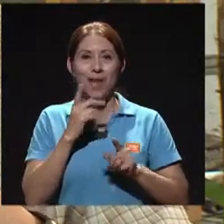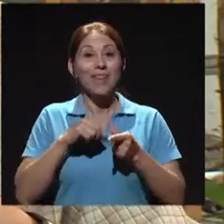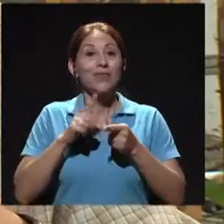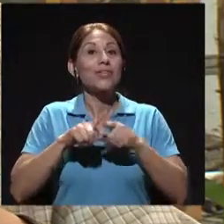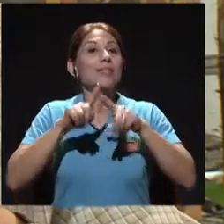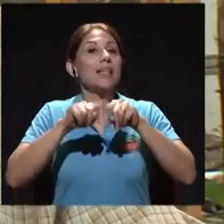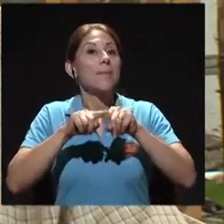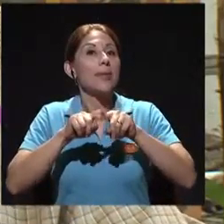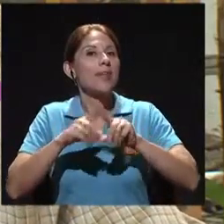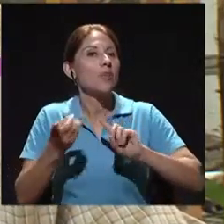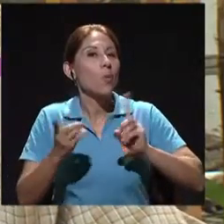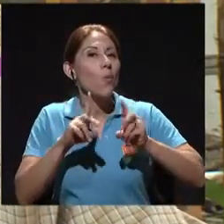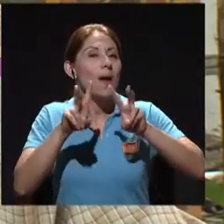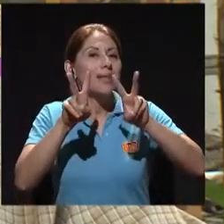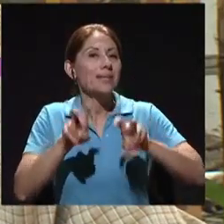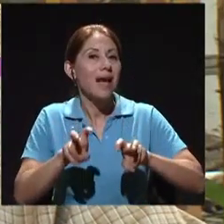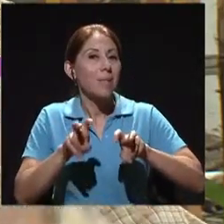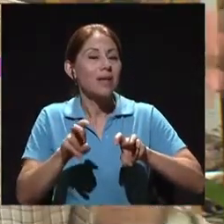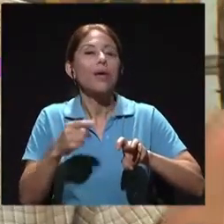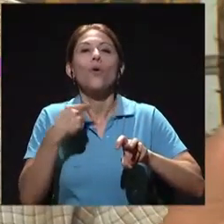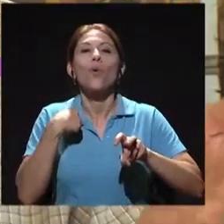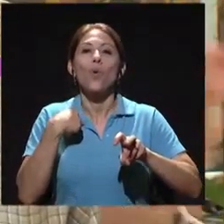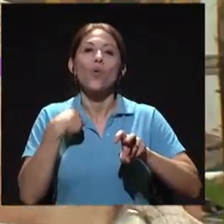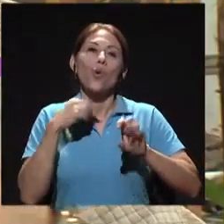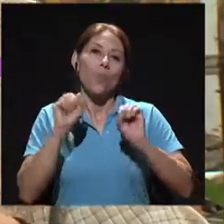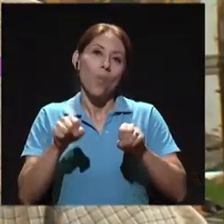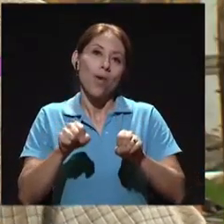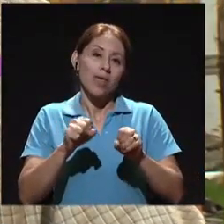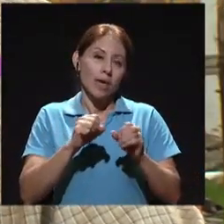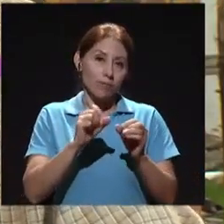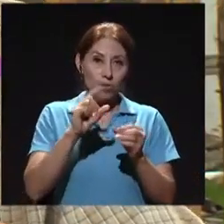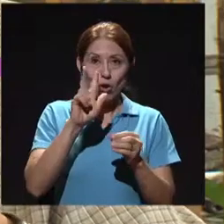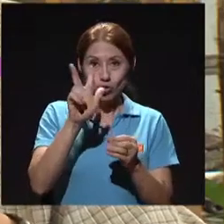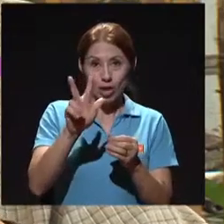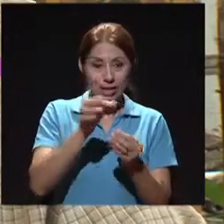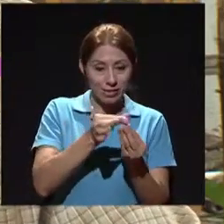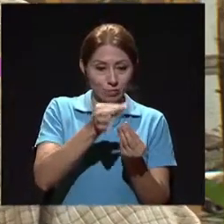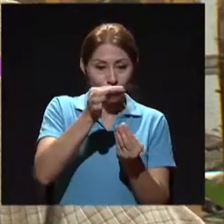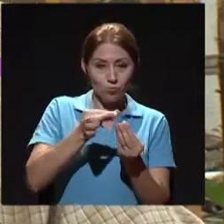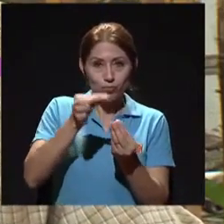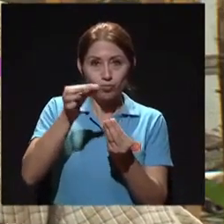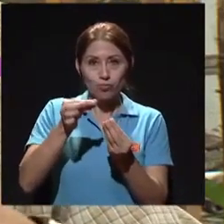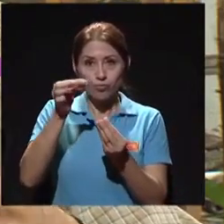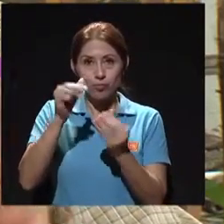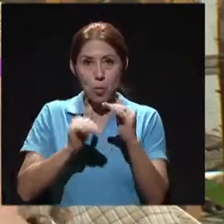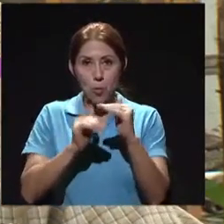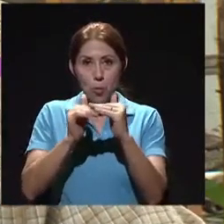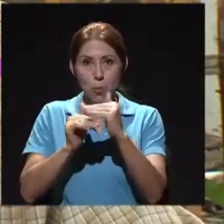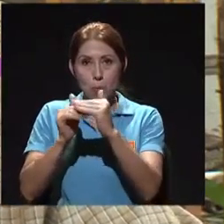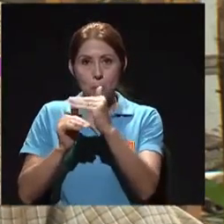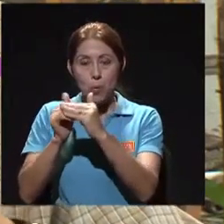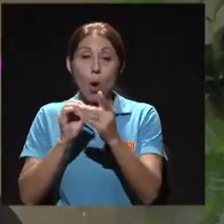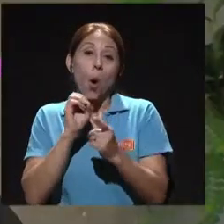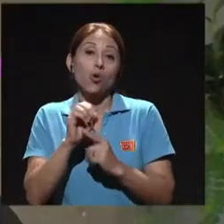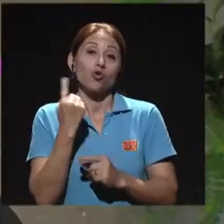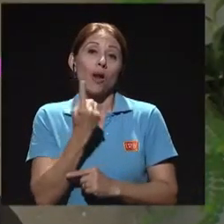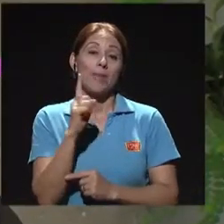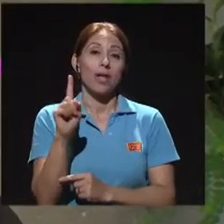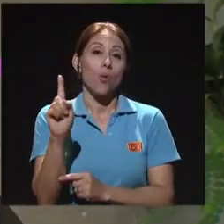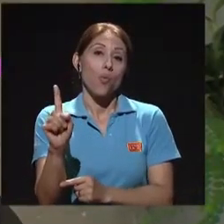los tres o toma solamente uno o toma dos. Por ejemplo, para no complicar mucho la historia,